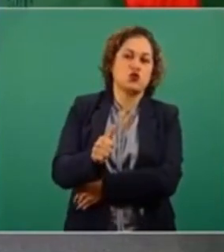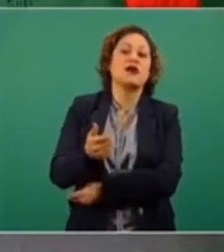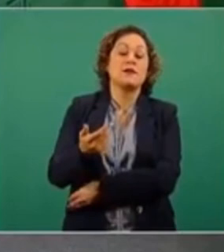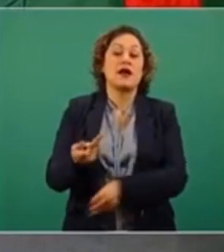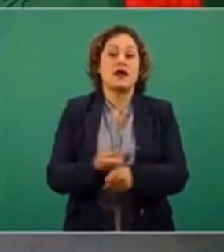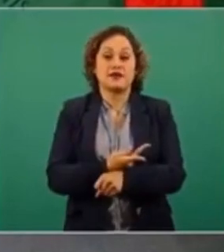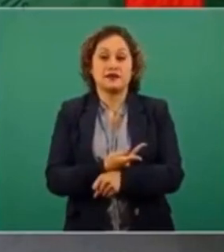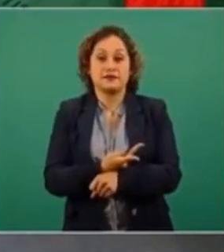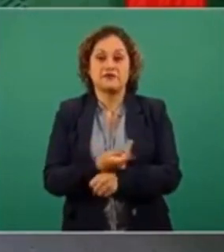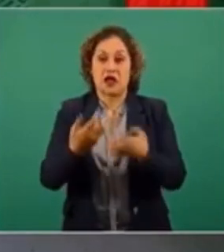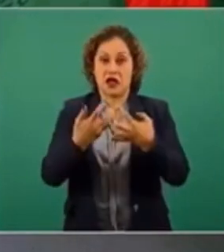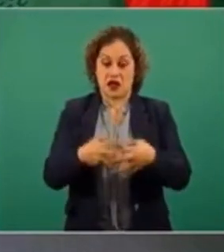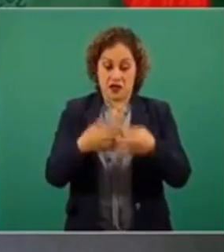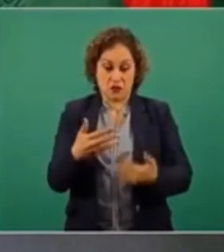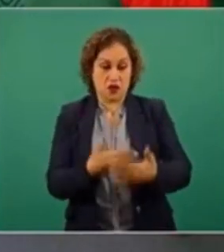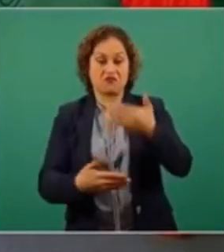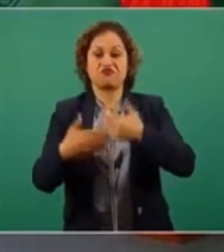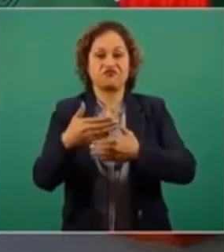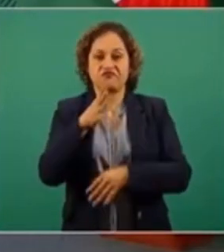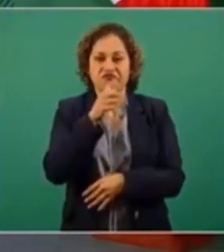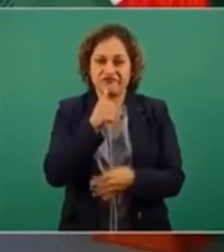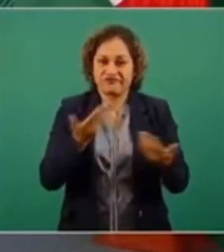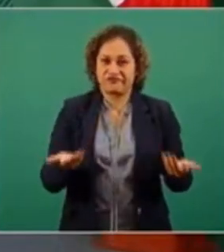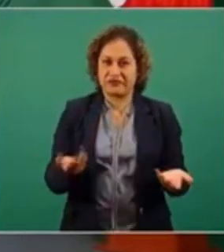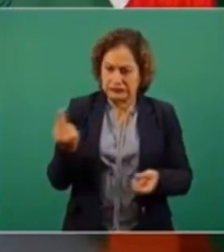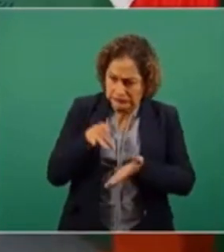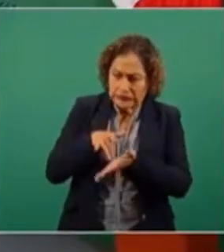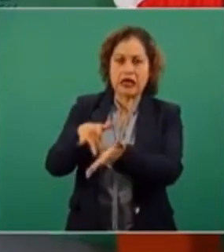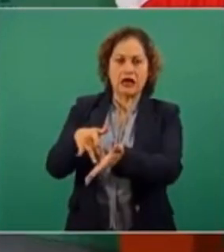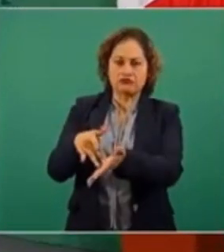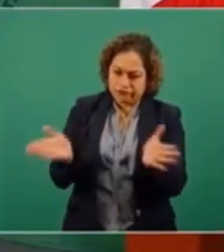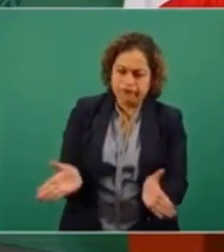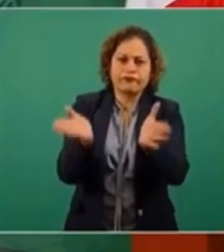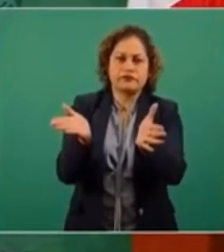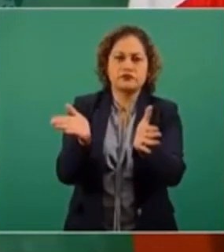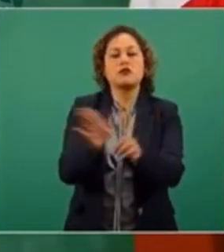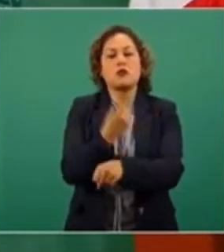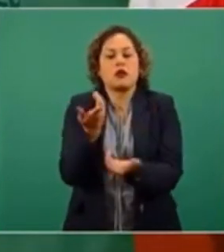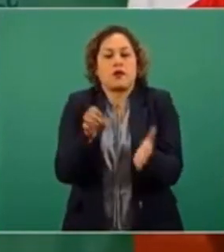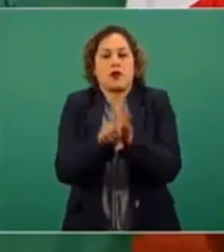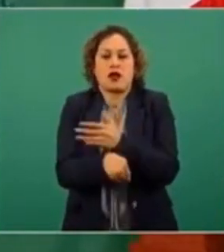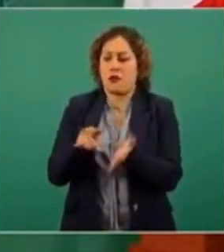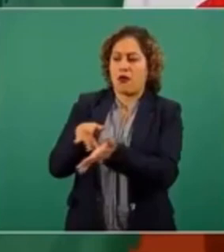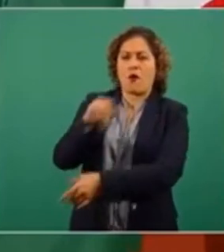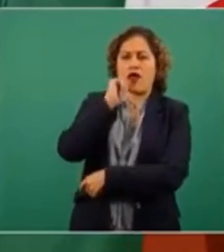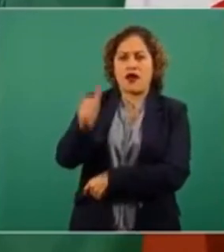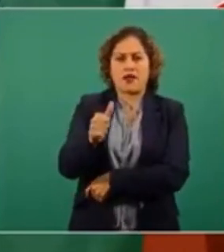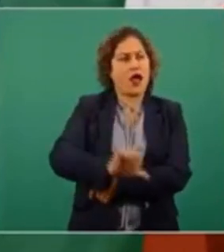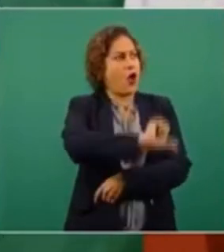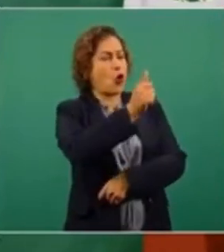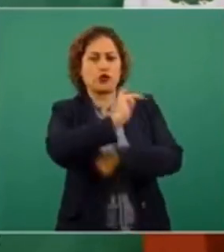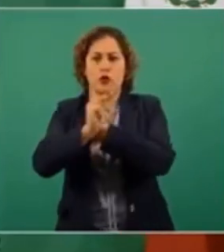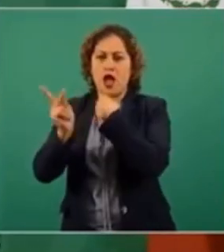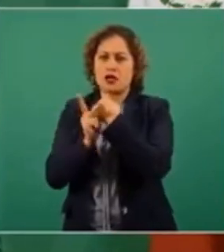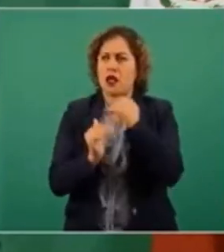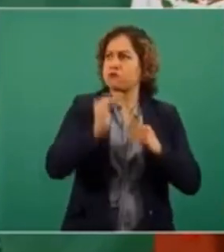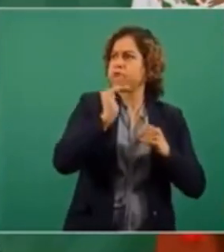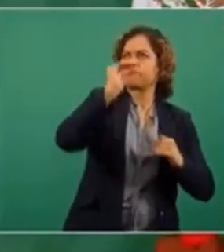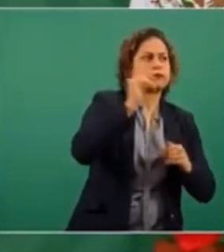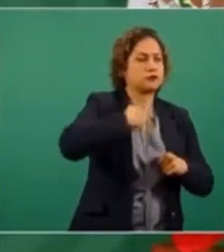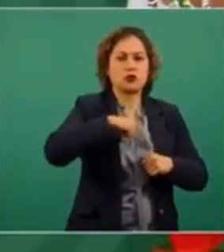mejorar la industria de México, porque no vamos a ser competitivos, porque el precio